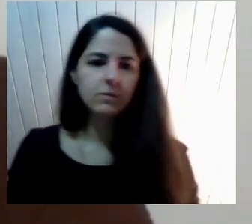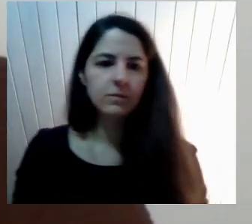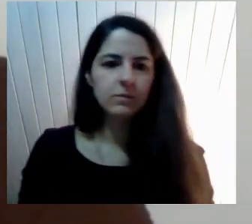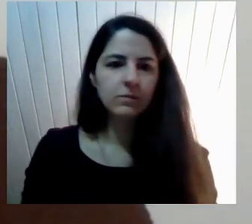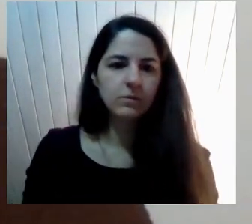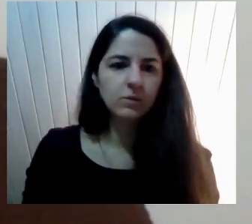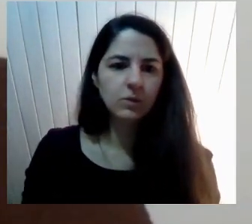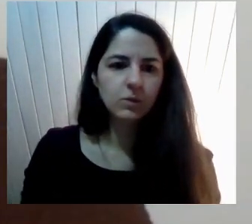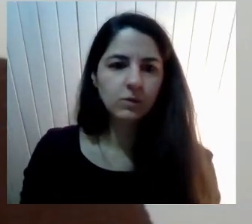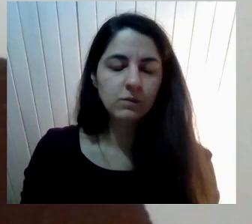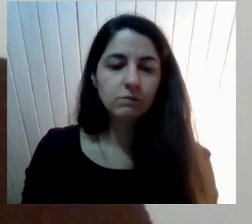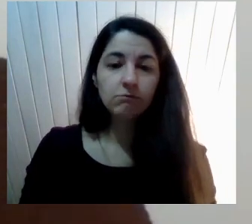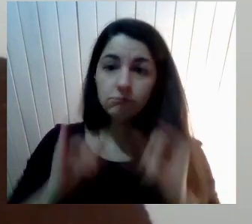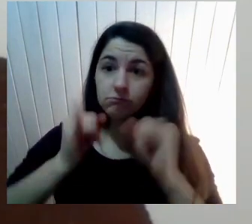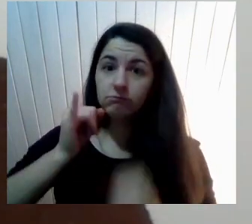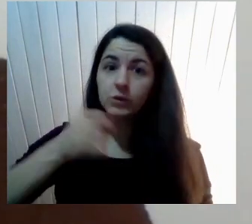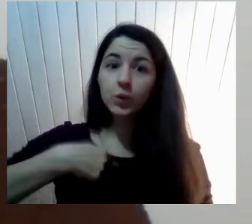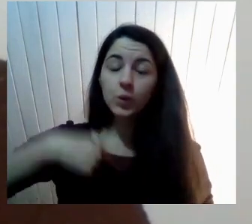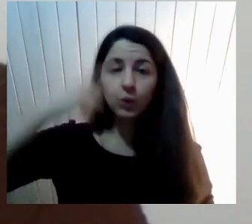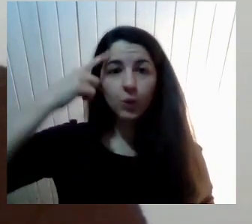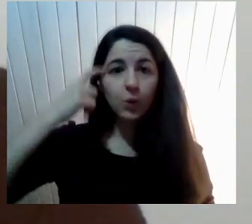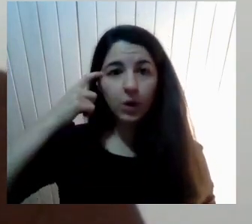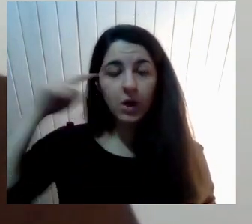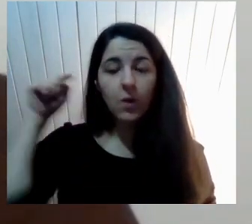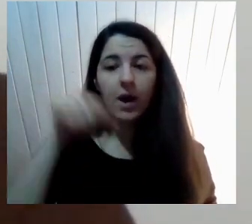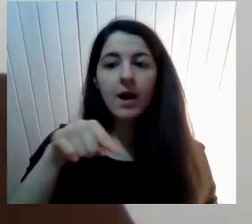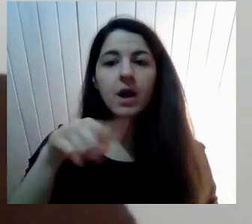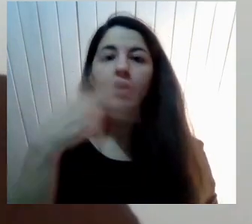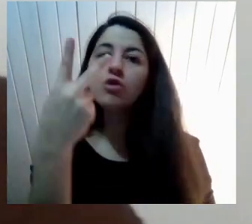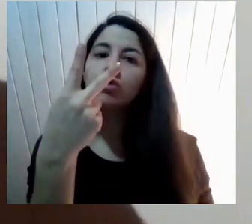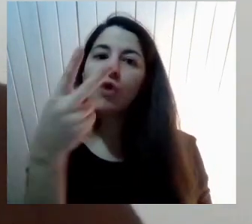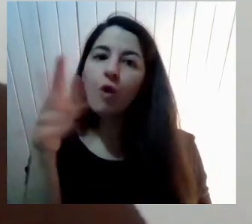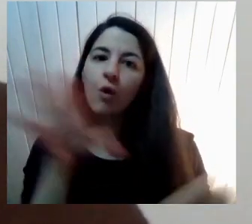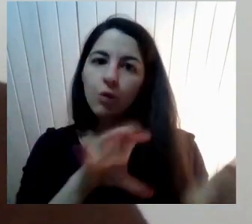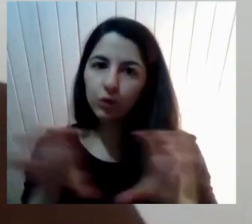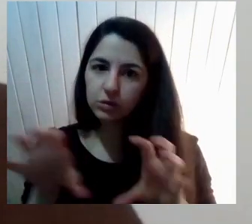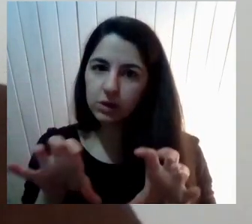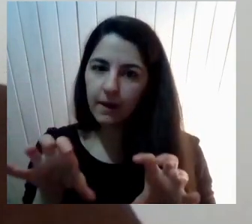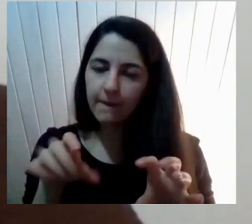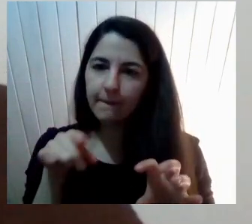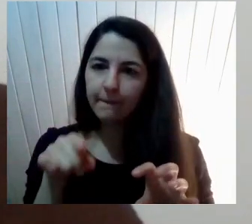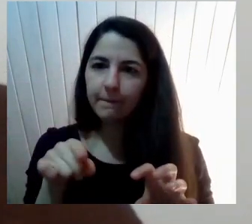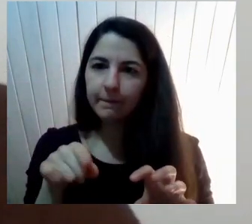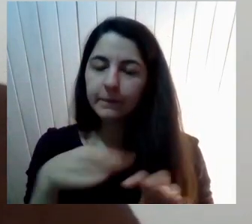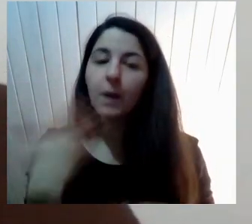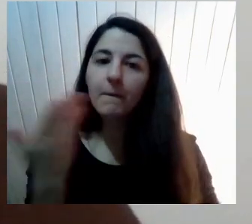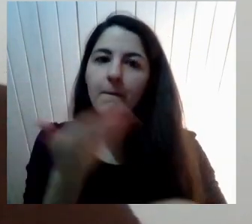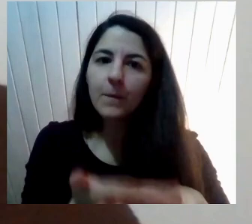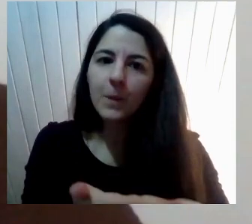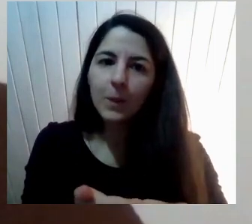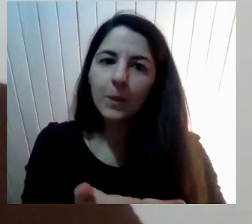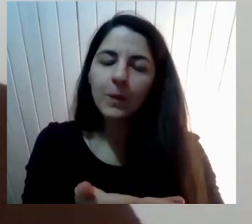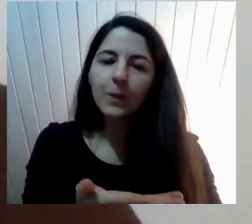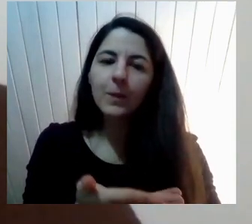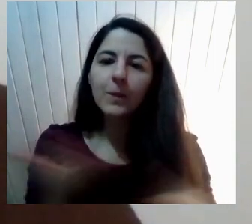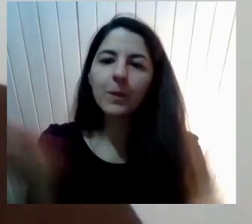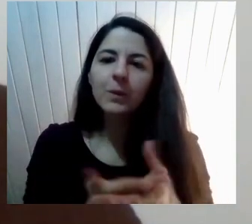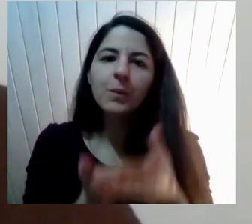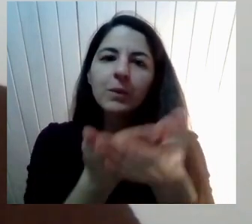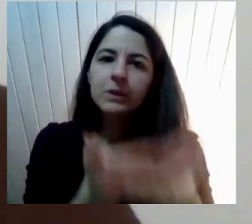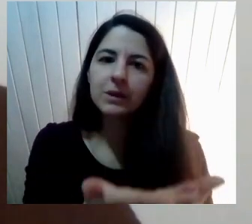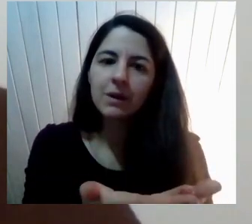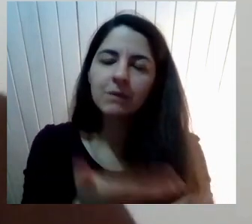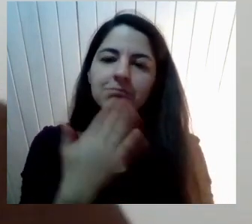Yo creo que ahí Ocurren dos fenómenos Y como una propuesta También quería Como entregar A mí